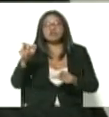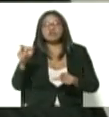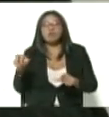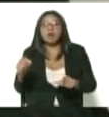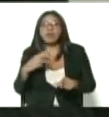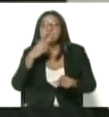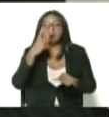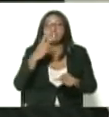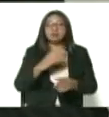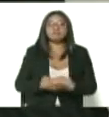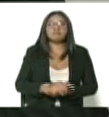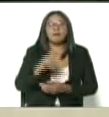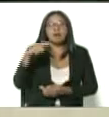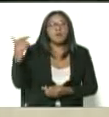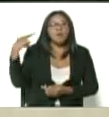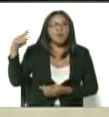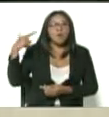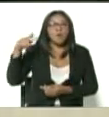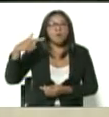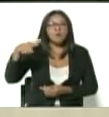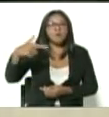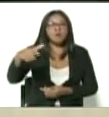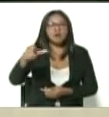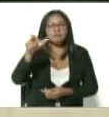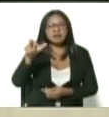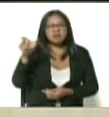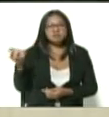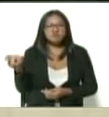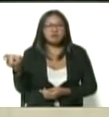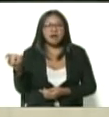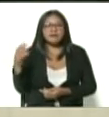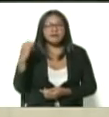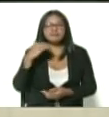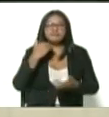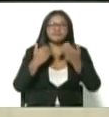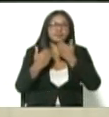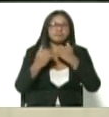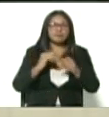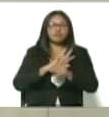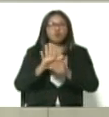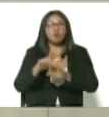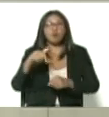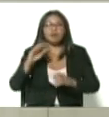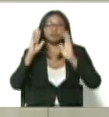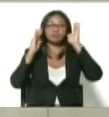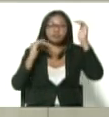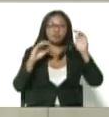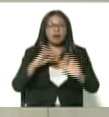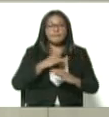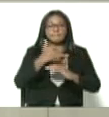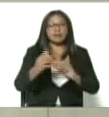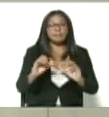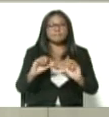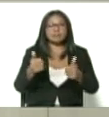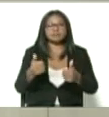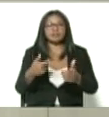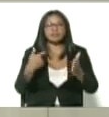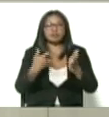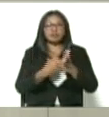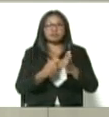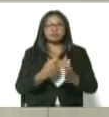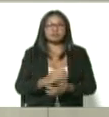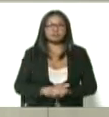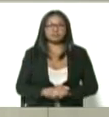personal de transporte también de los pacientes respiratorios. Hoy los estamos atendiendo. Inicia este plan de vacunación